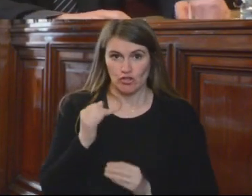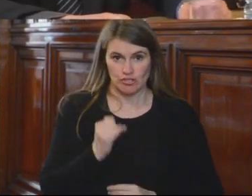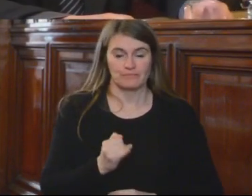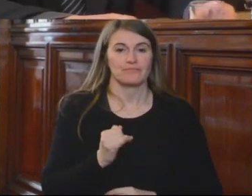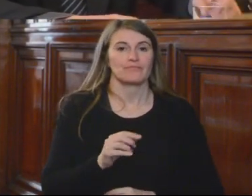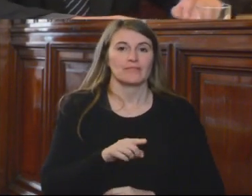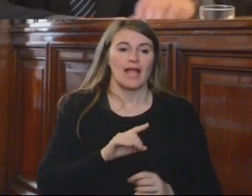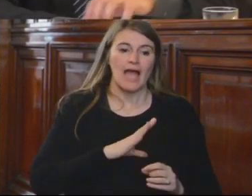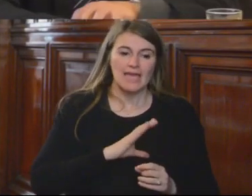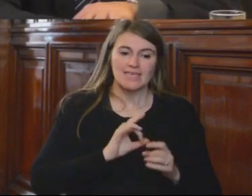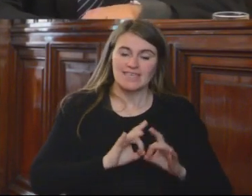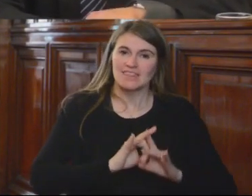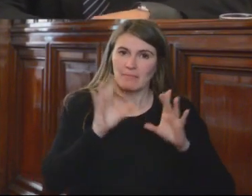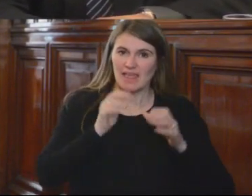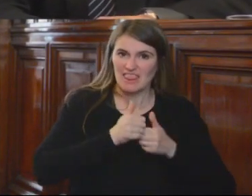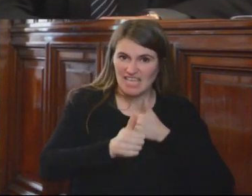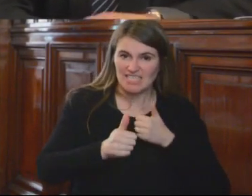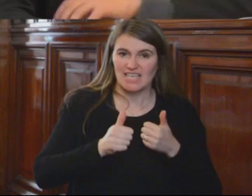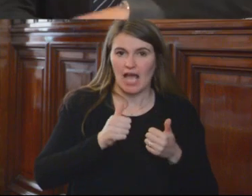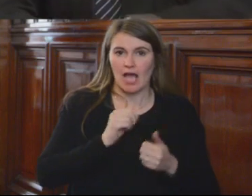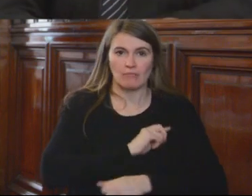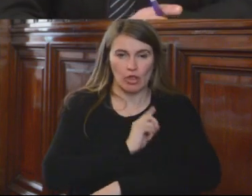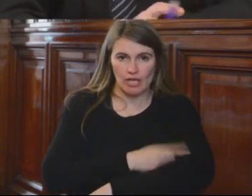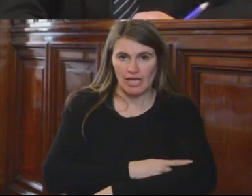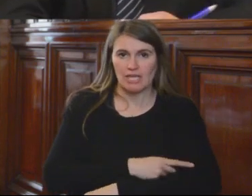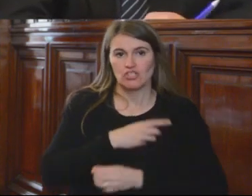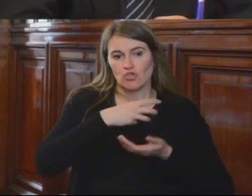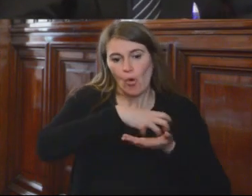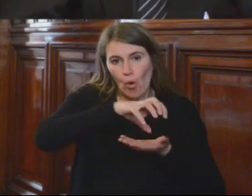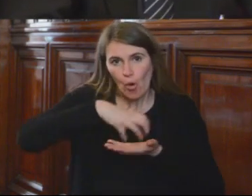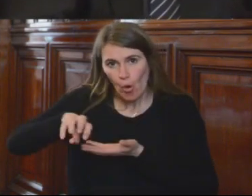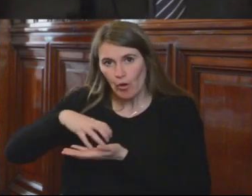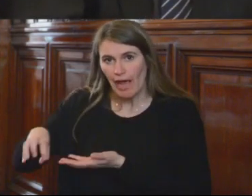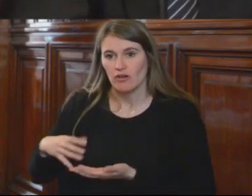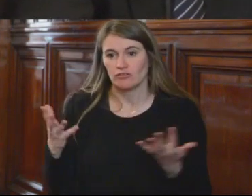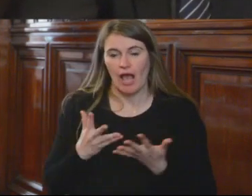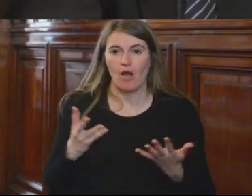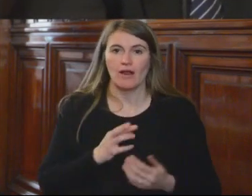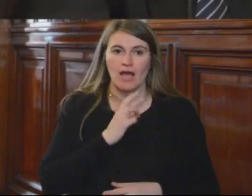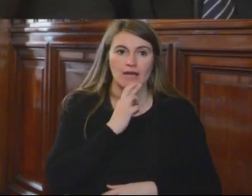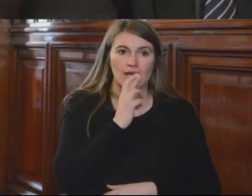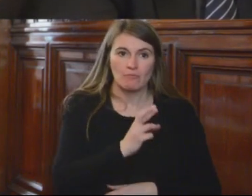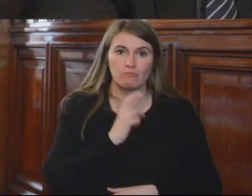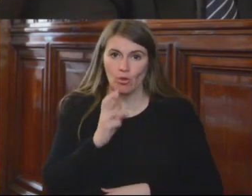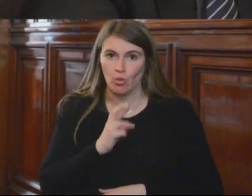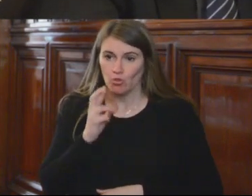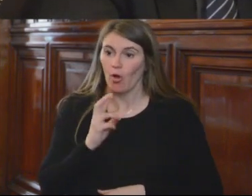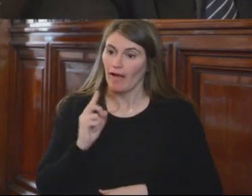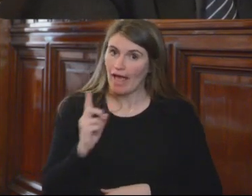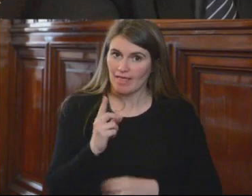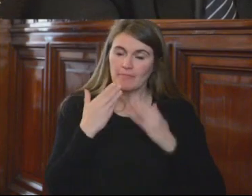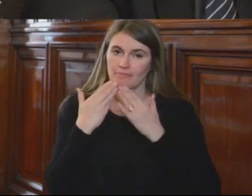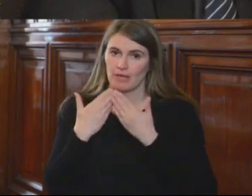de poderes y de órganos. Con estas dos aclaraciones, procedo a contestar cada una de sus preguntas. Respecto a cuántas personas